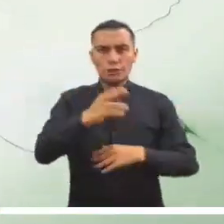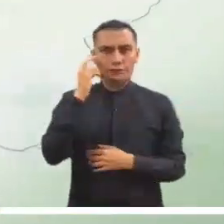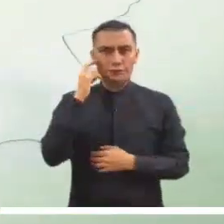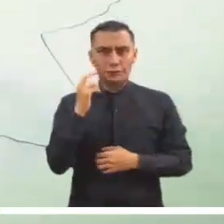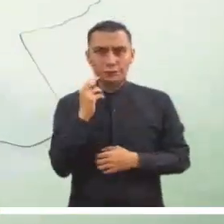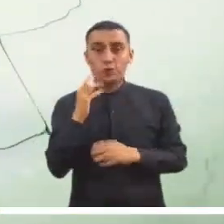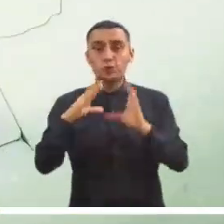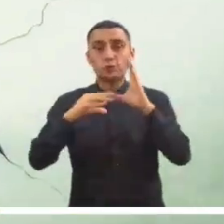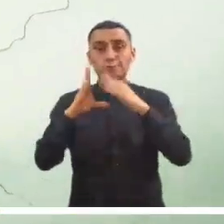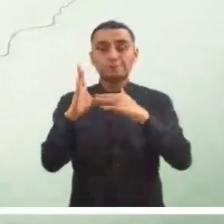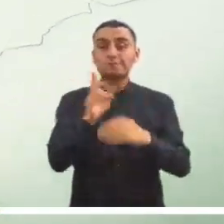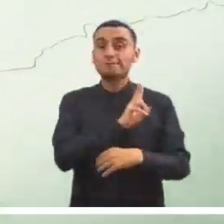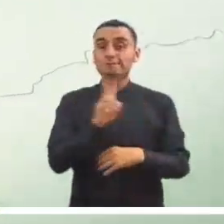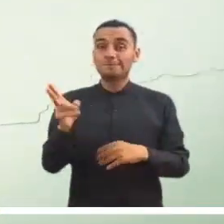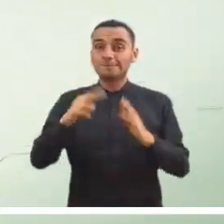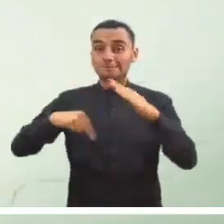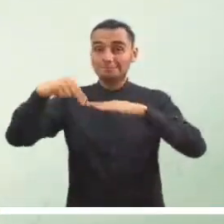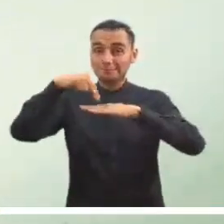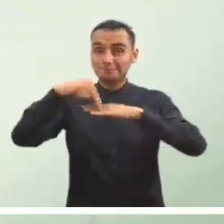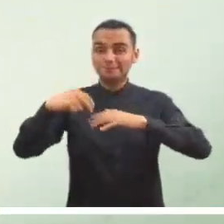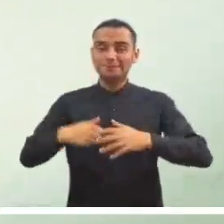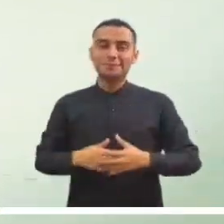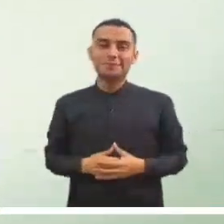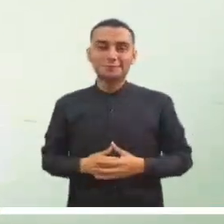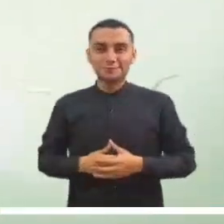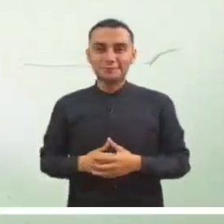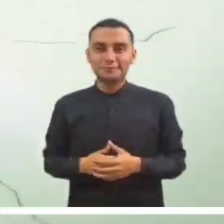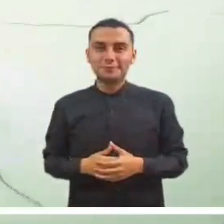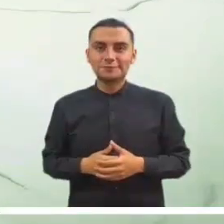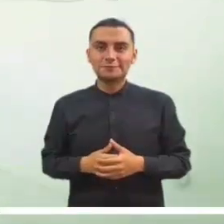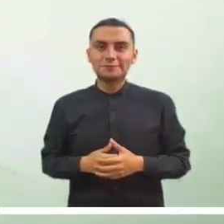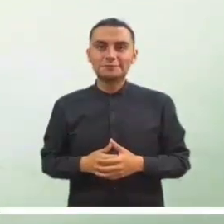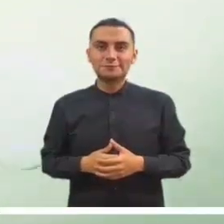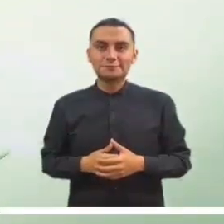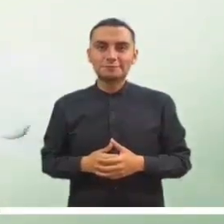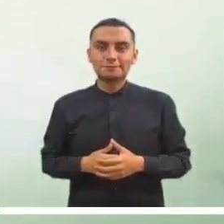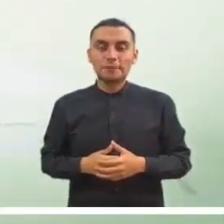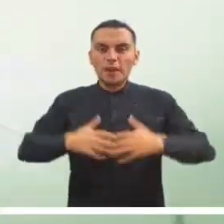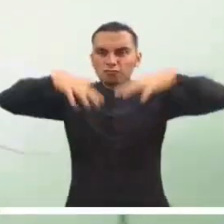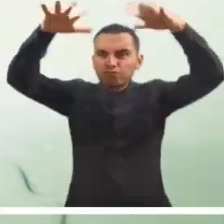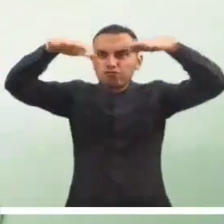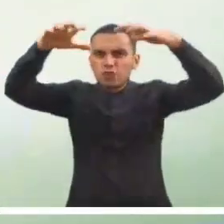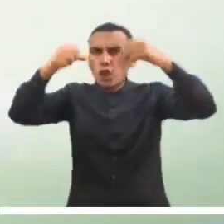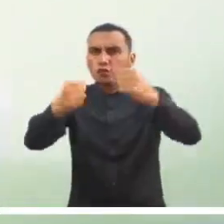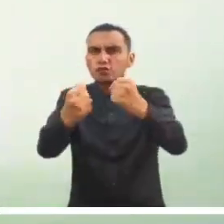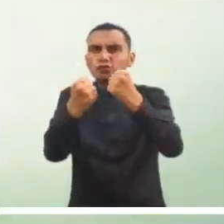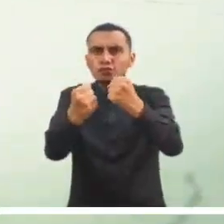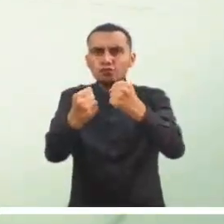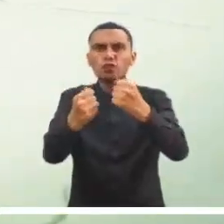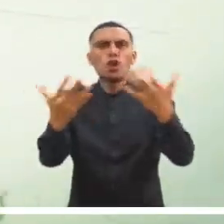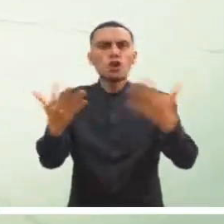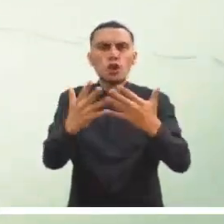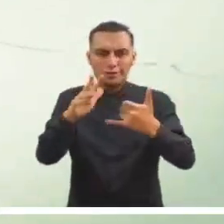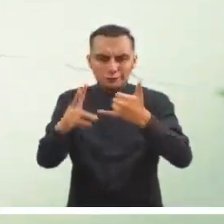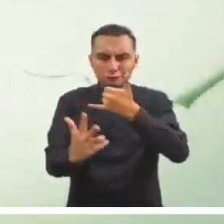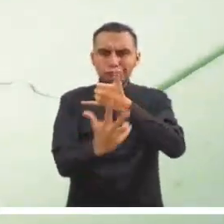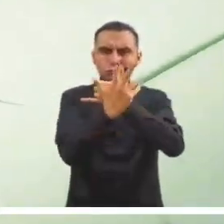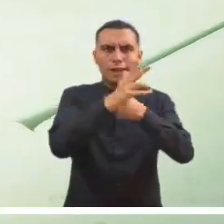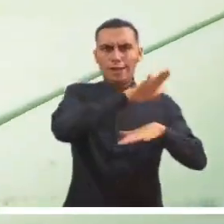Un tránsito de nubes se avistarán en los paisajes andinos, donde serán posibles algunas lloviznas en Neiva e Ibagué.